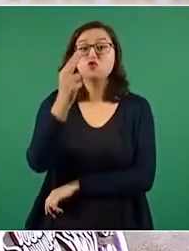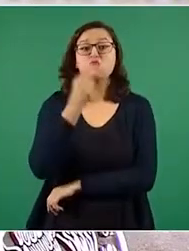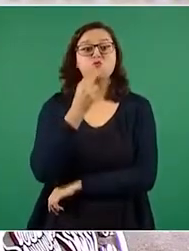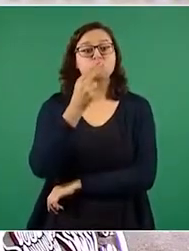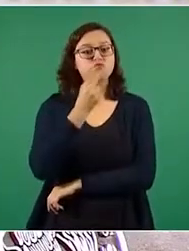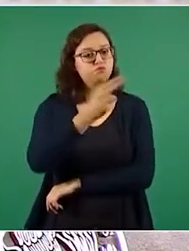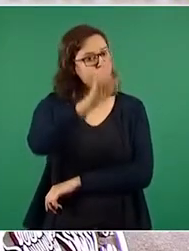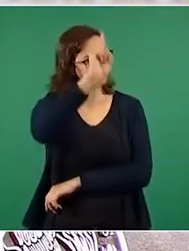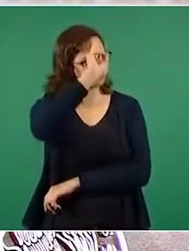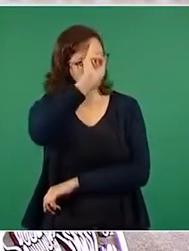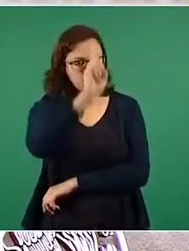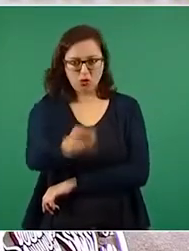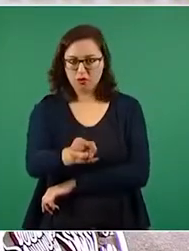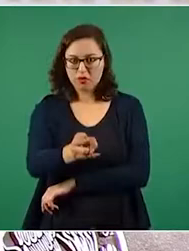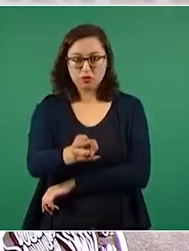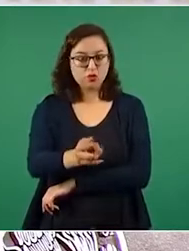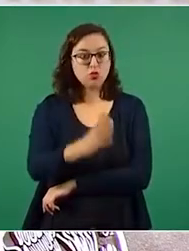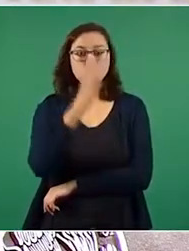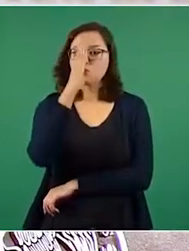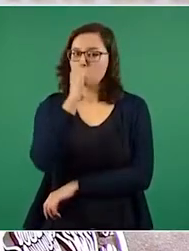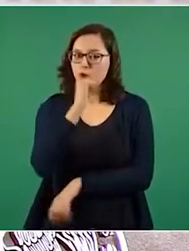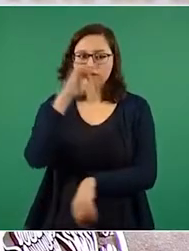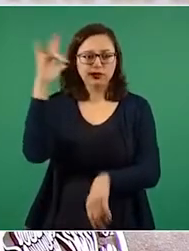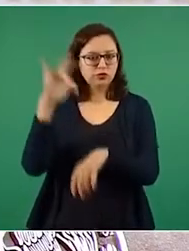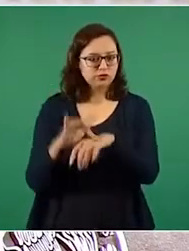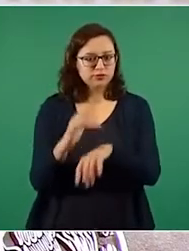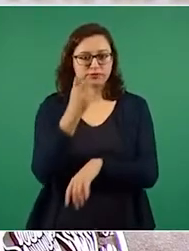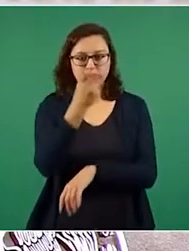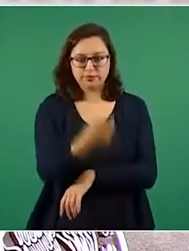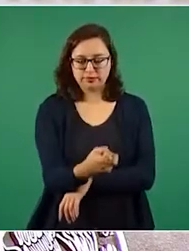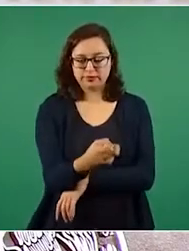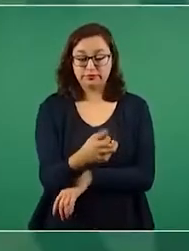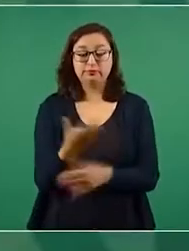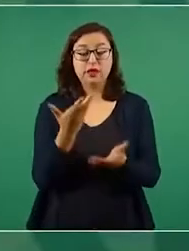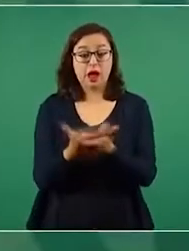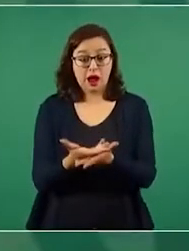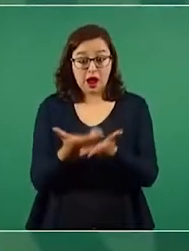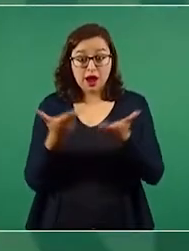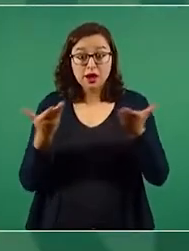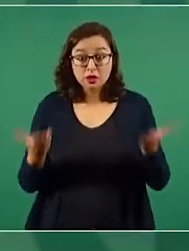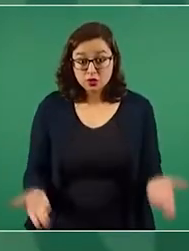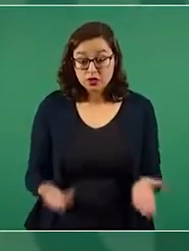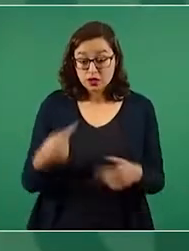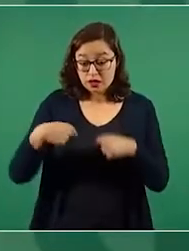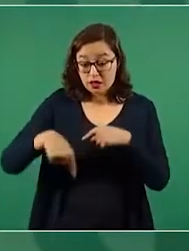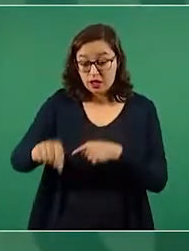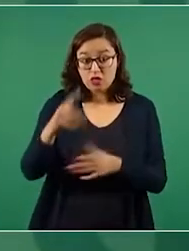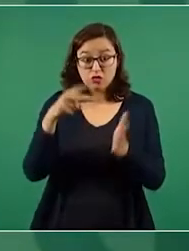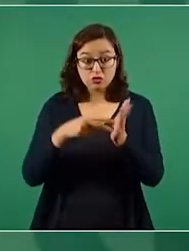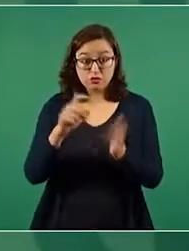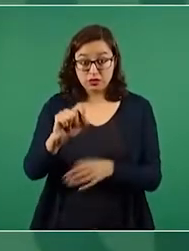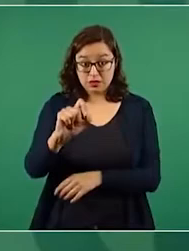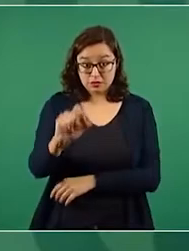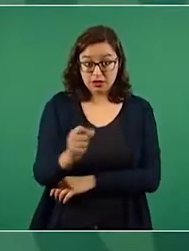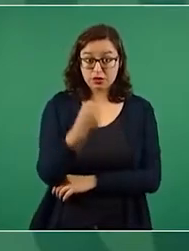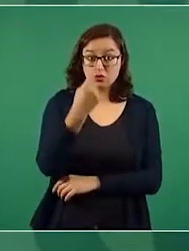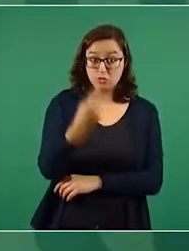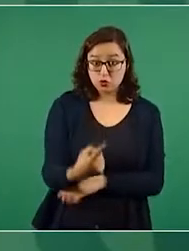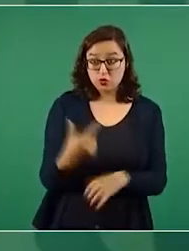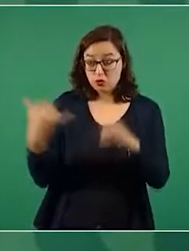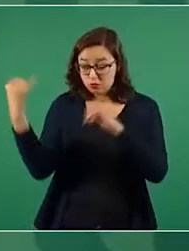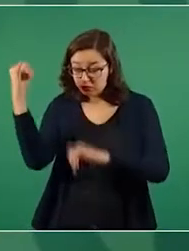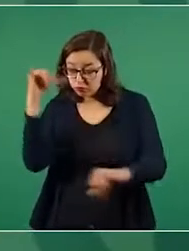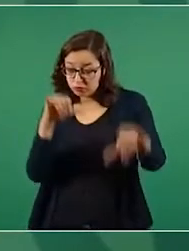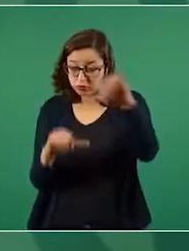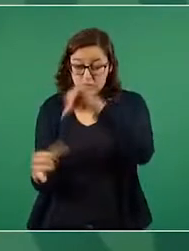similares. En este contexto, la Sedena actualmente no usa glifosato o agroquímicos